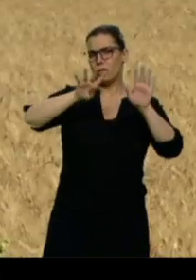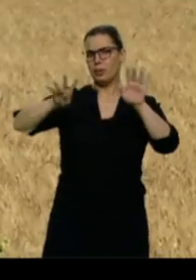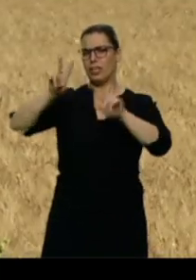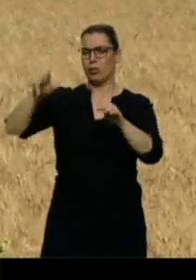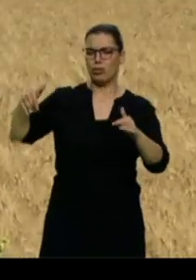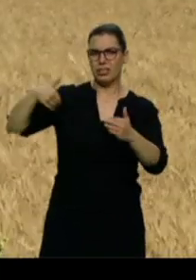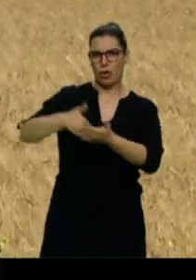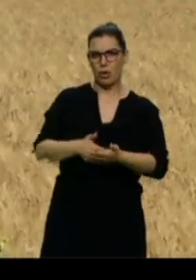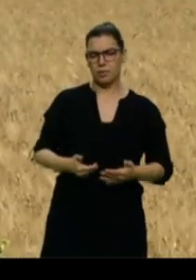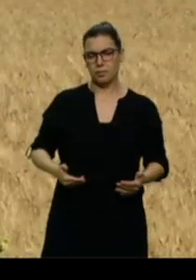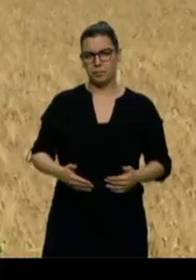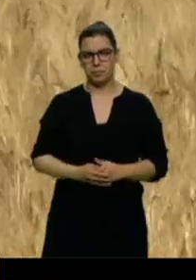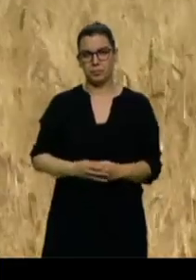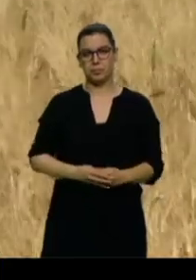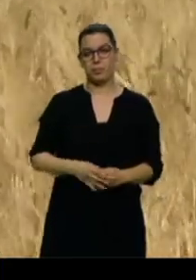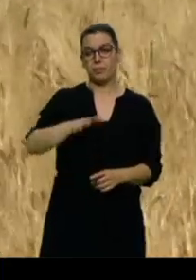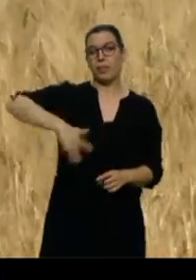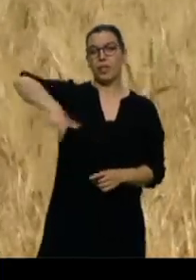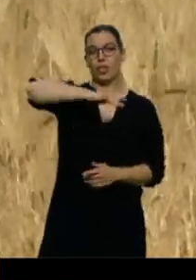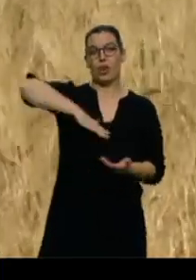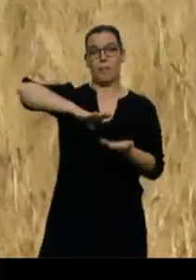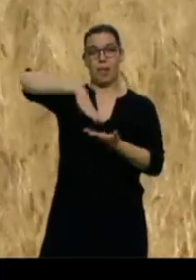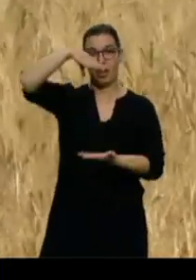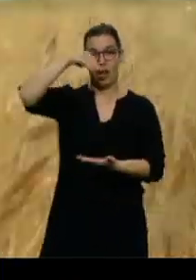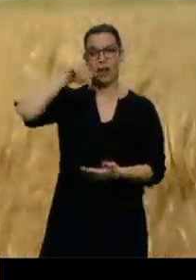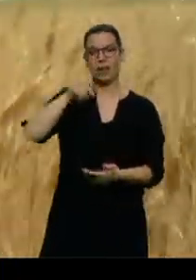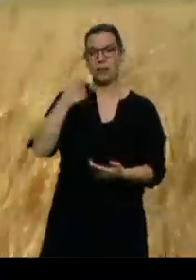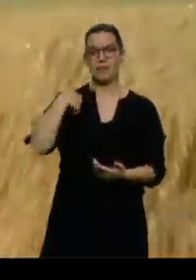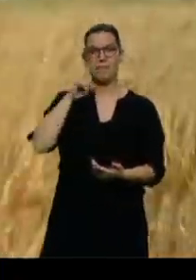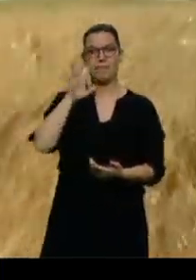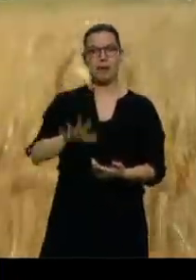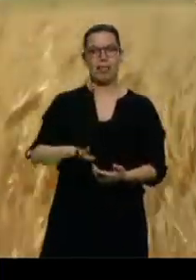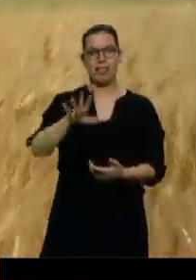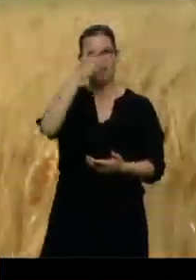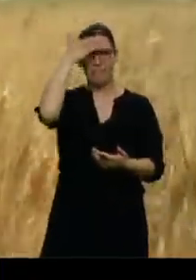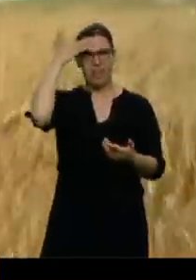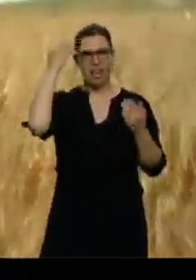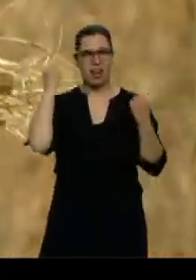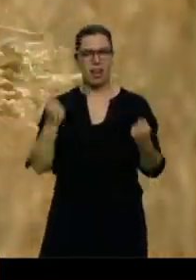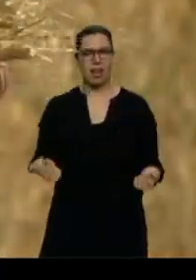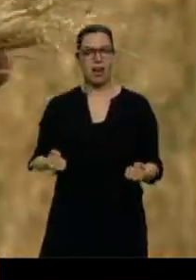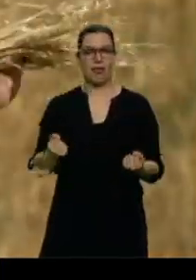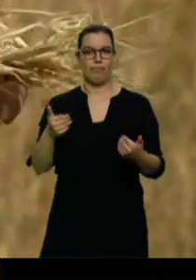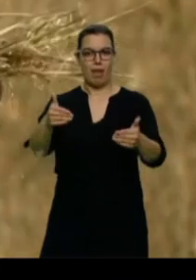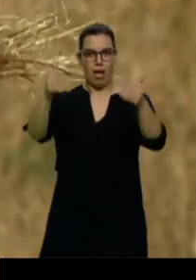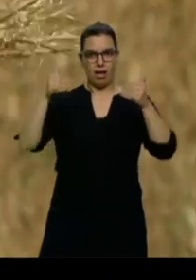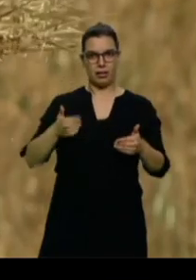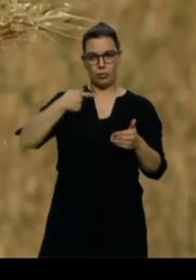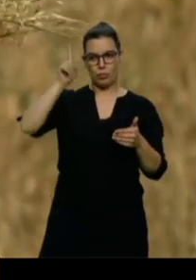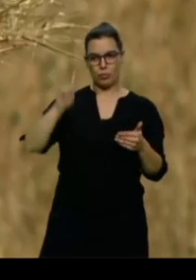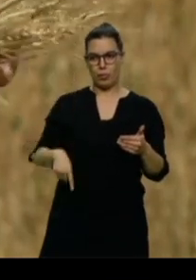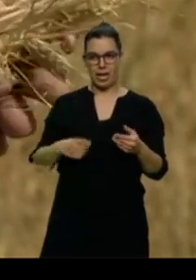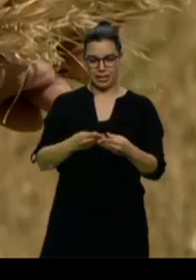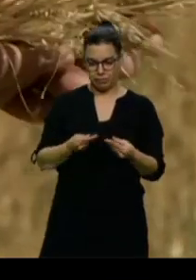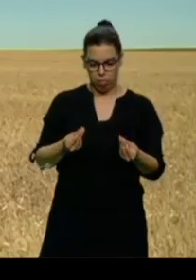En el entorno de Madrigal de las Altas Torres ya parece verano. La cosecha viene un mes adelantada y con muy poco que recoger.